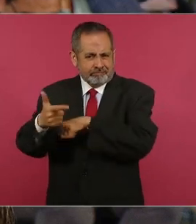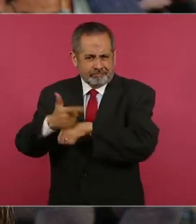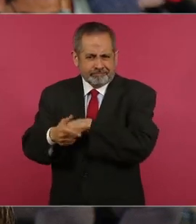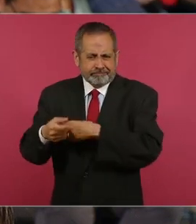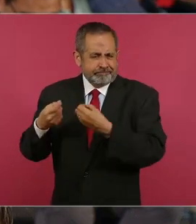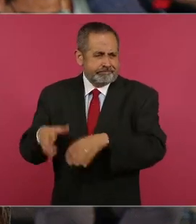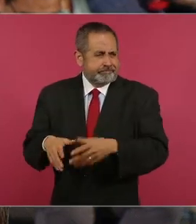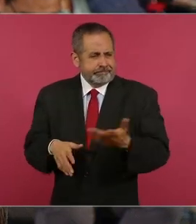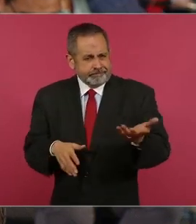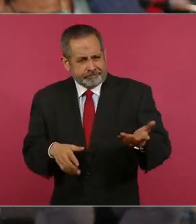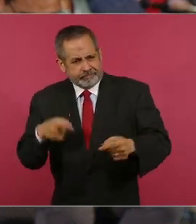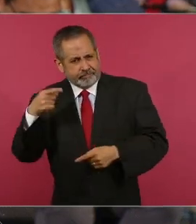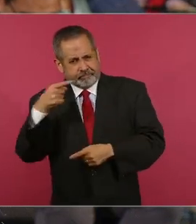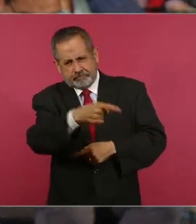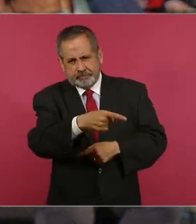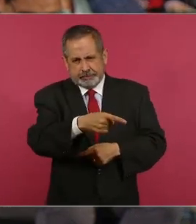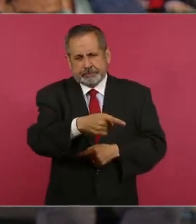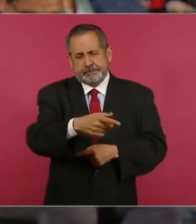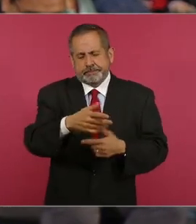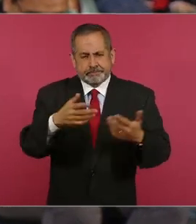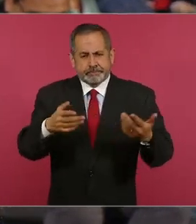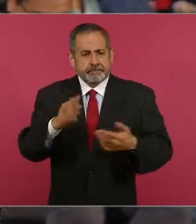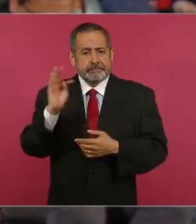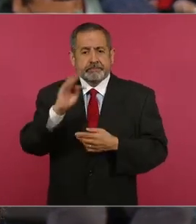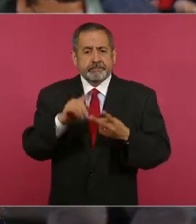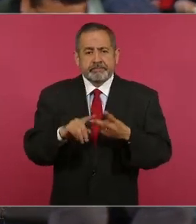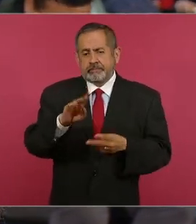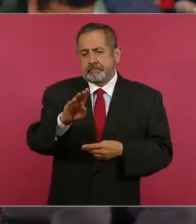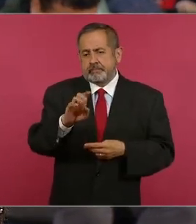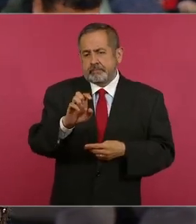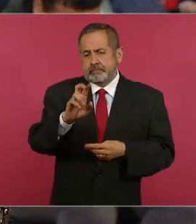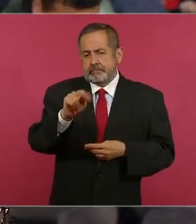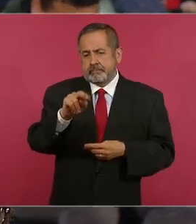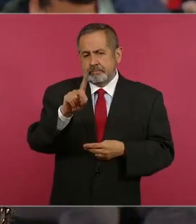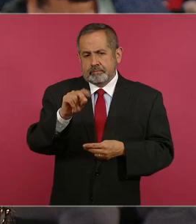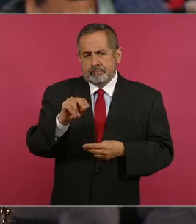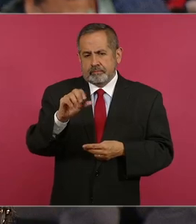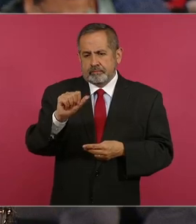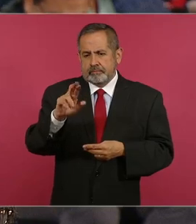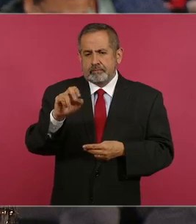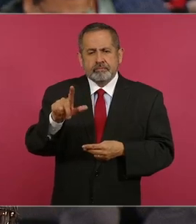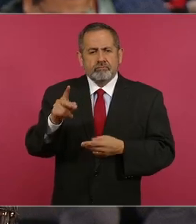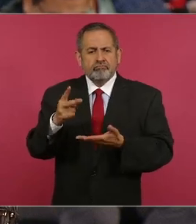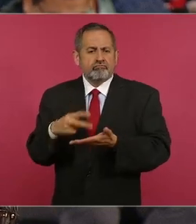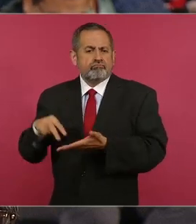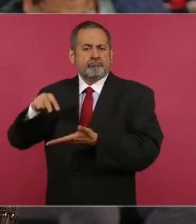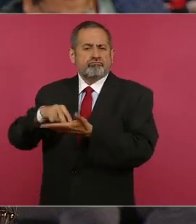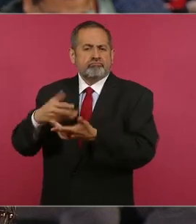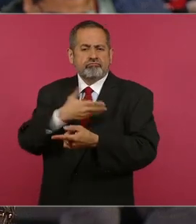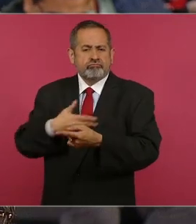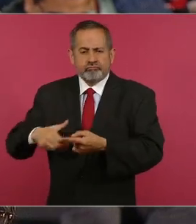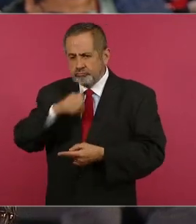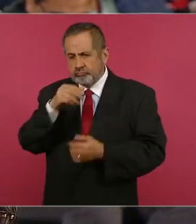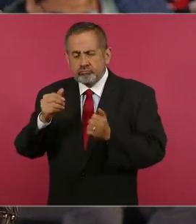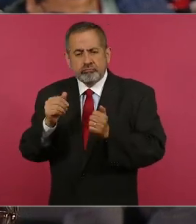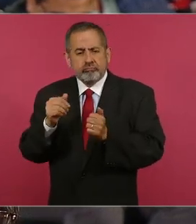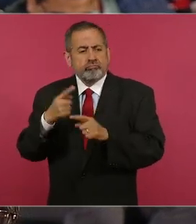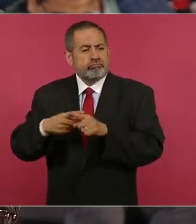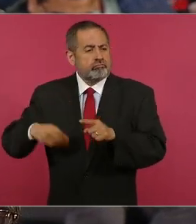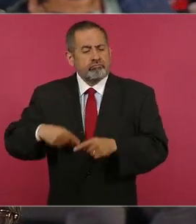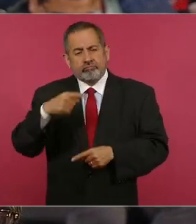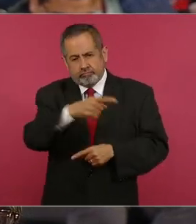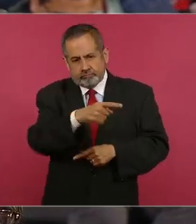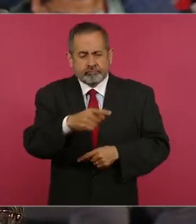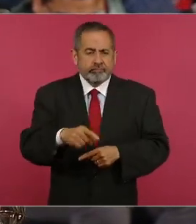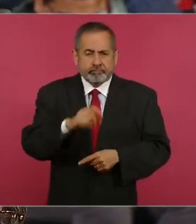y que pueda haber la posibilidad de que Bernardo Arevalo no pueda asumir como presidente, y también